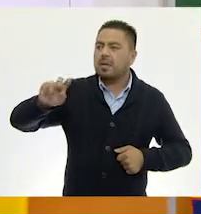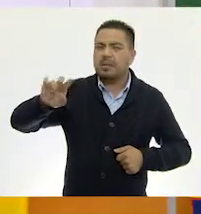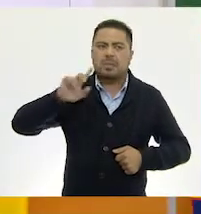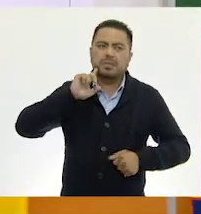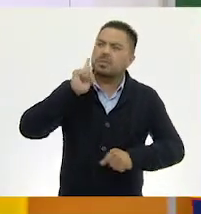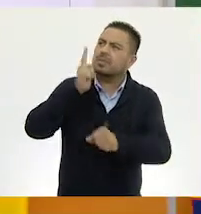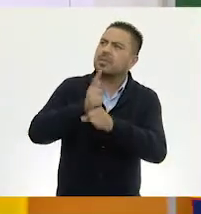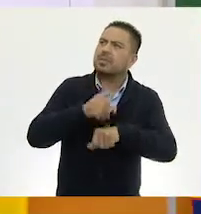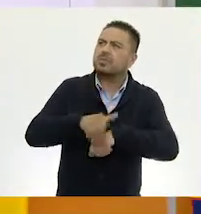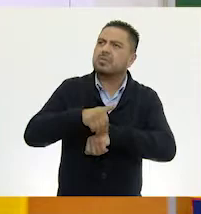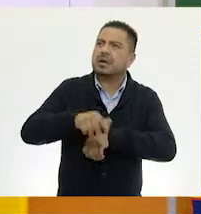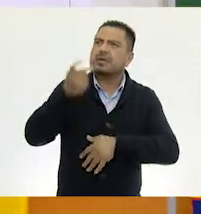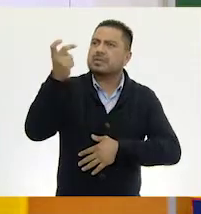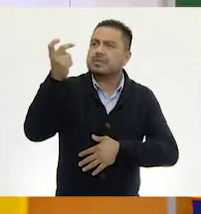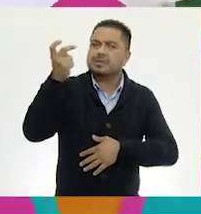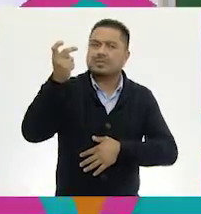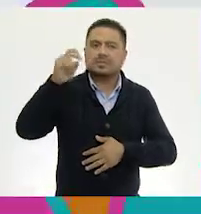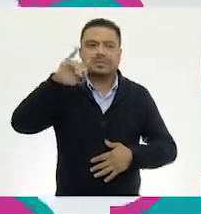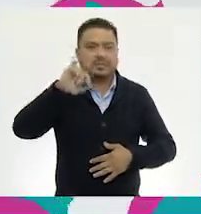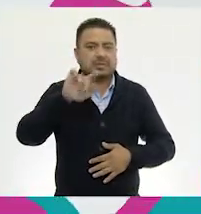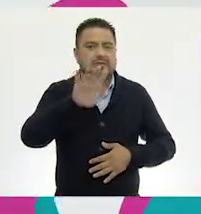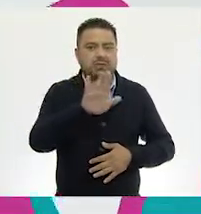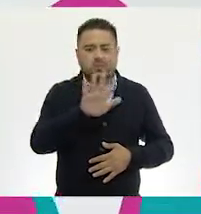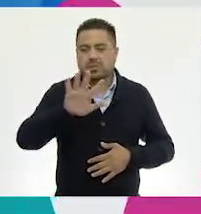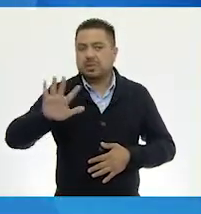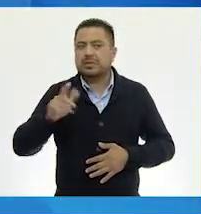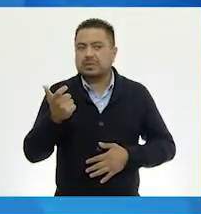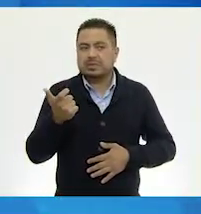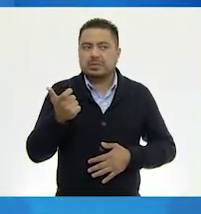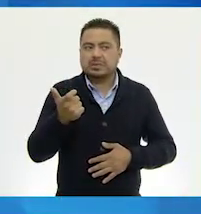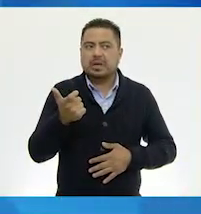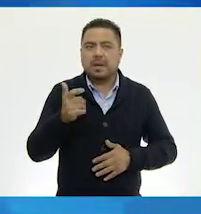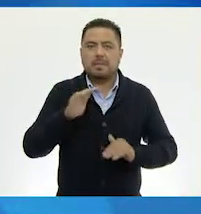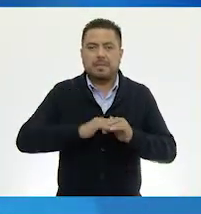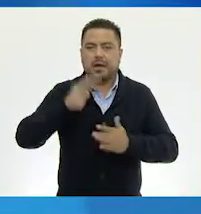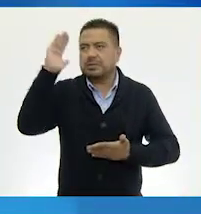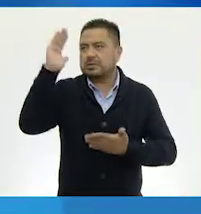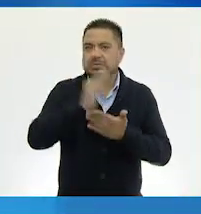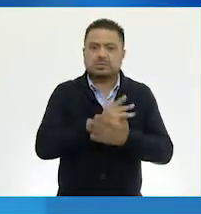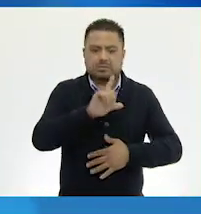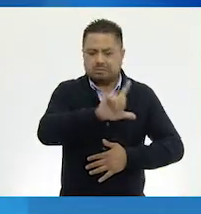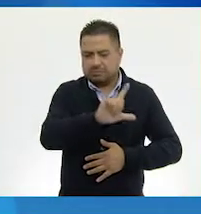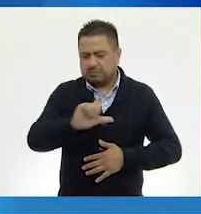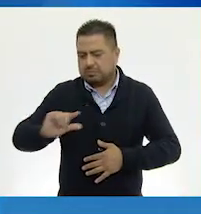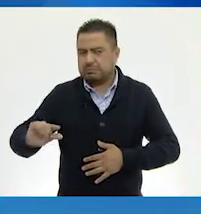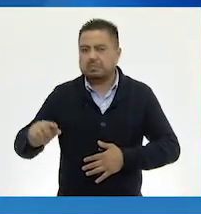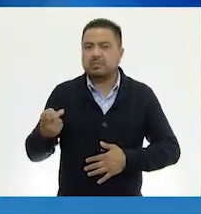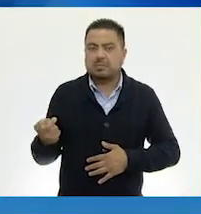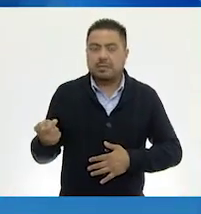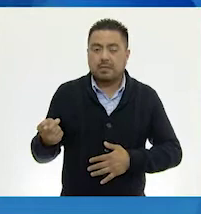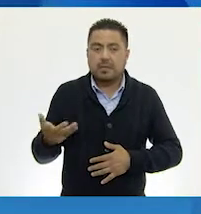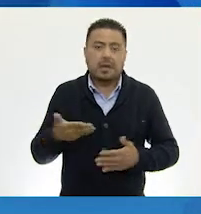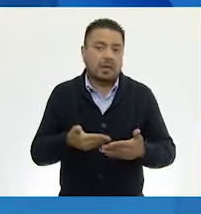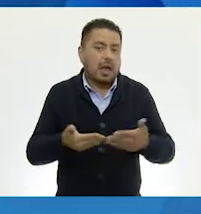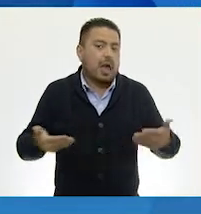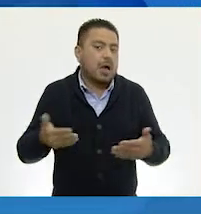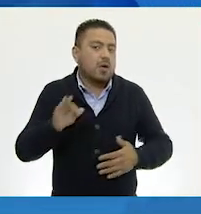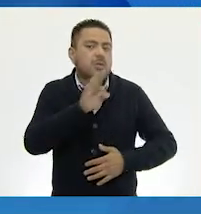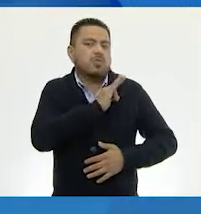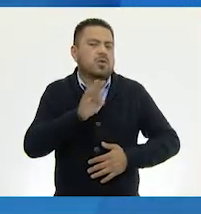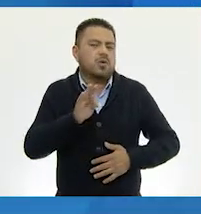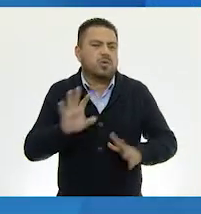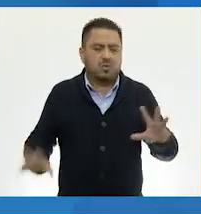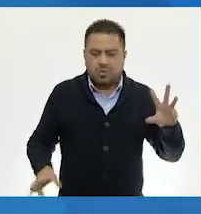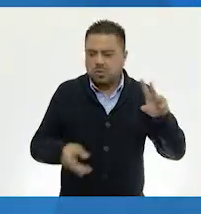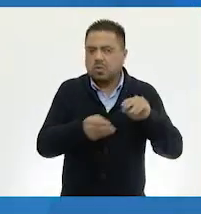veo que sí, efectivamente, el 55 es la cantidad menor aquí. Ahora, ¿cómo puedo